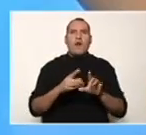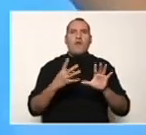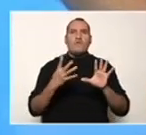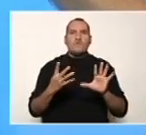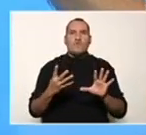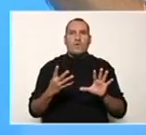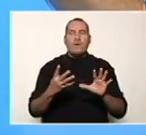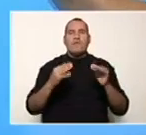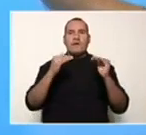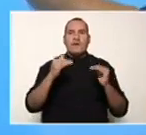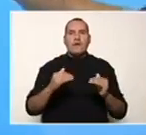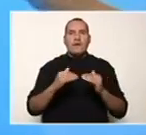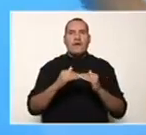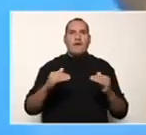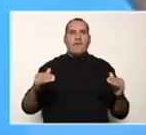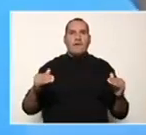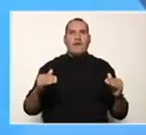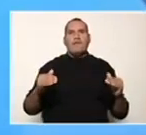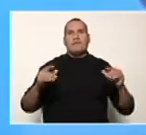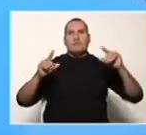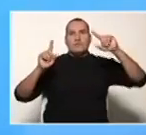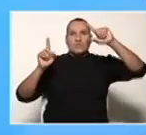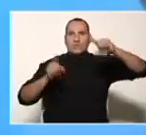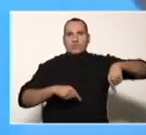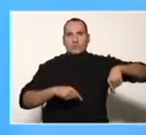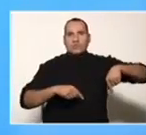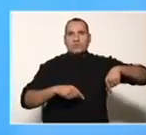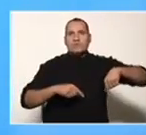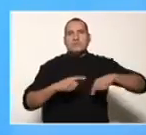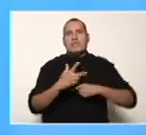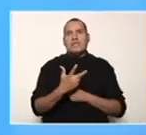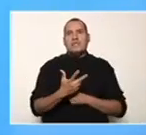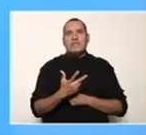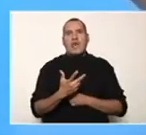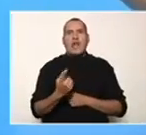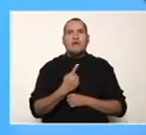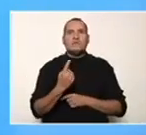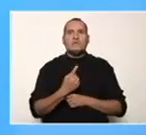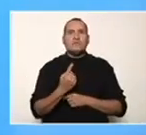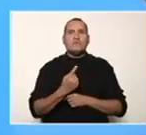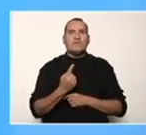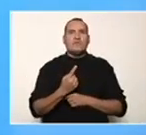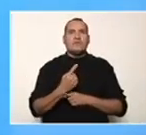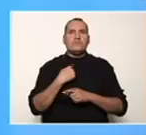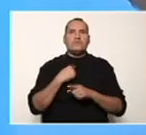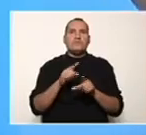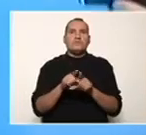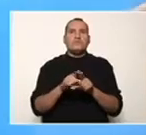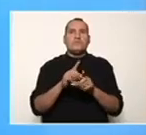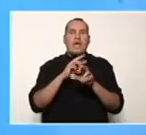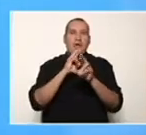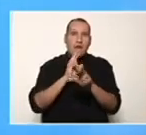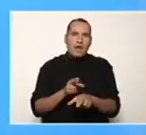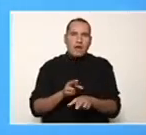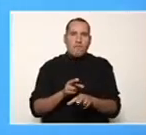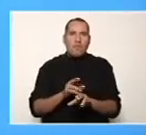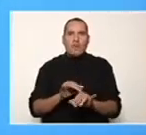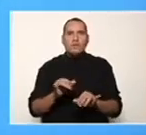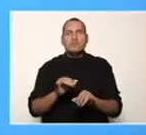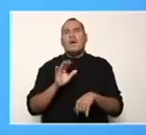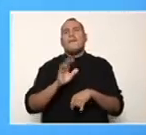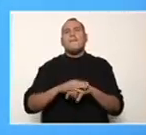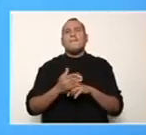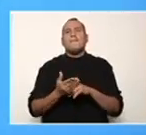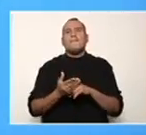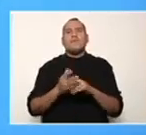raíz, se va con el exponente y queda el 3 por fuera. Y aquí la tendríamos racionalizada. ¿Por